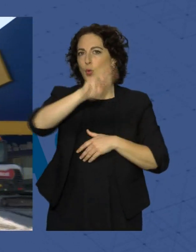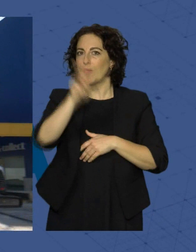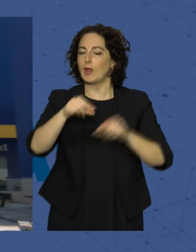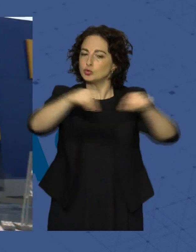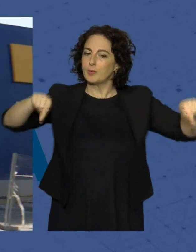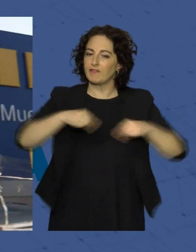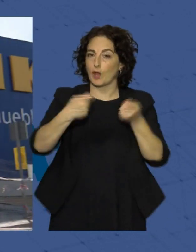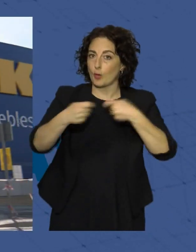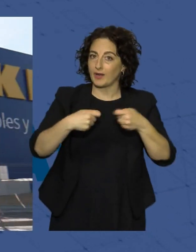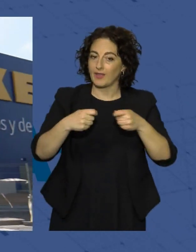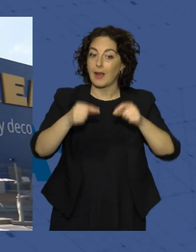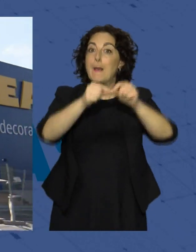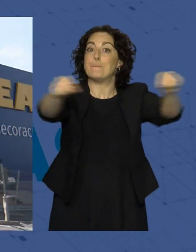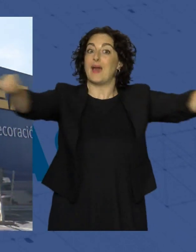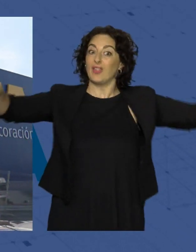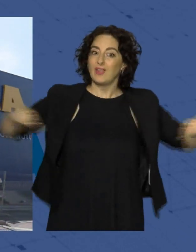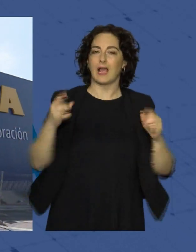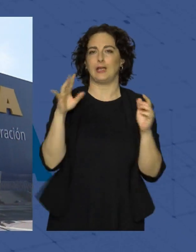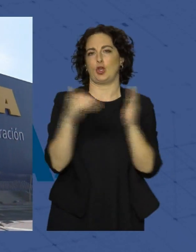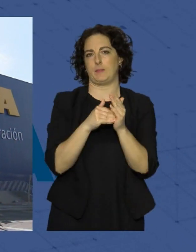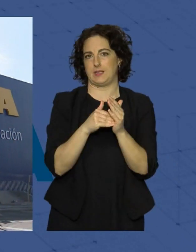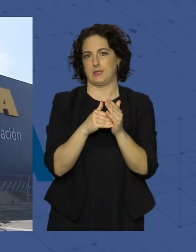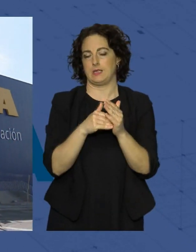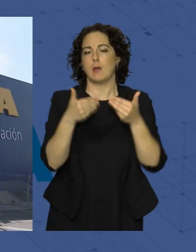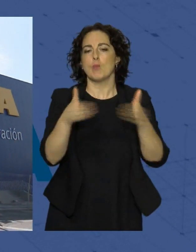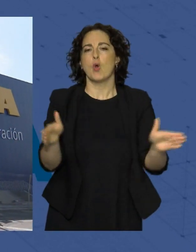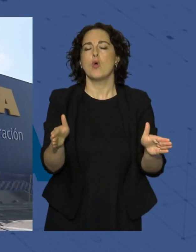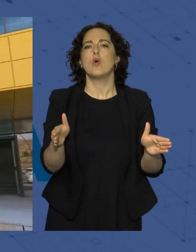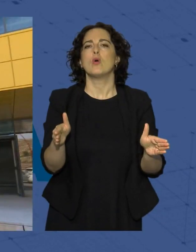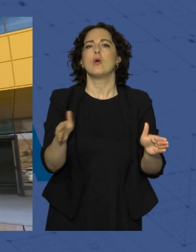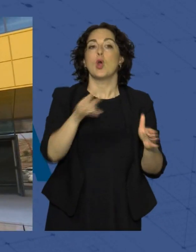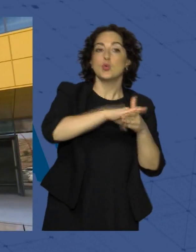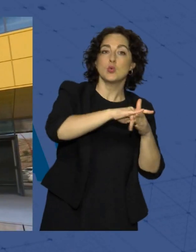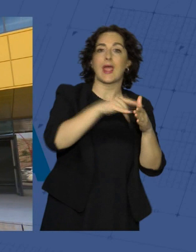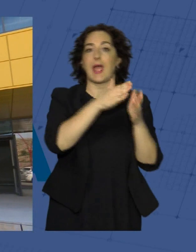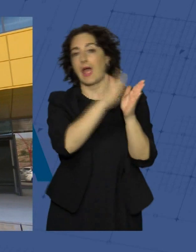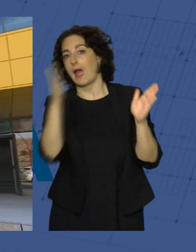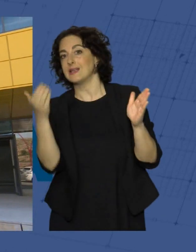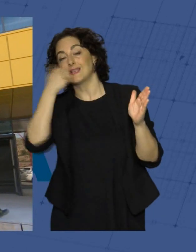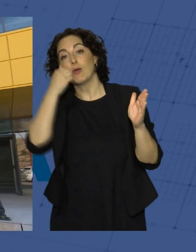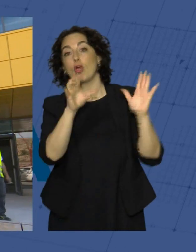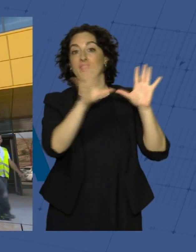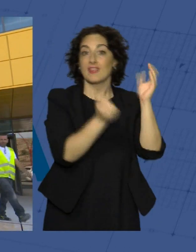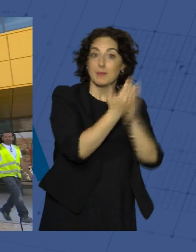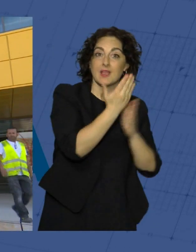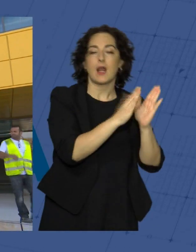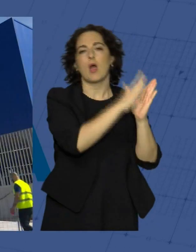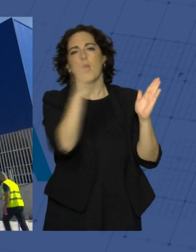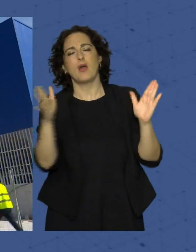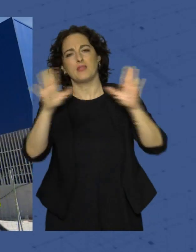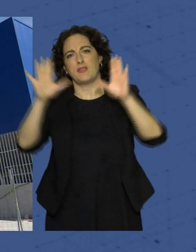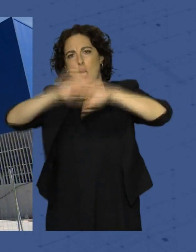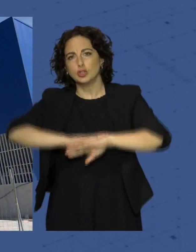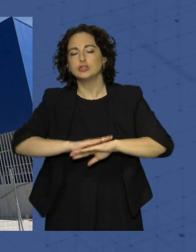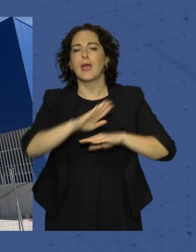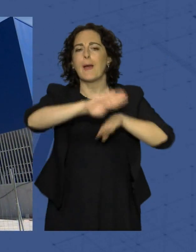sobre una parcela de 14.000. Abrirá sus puertas de lunes a sábados de 10 de la mañana a 10 de la noche. Tendrá